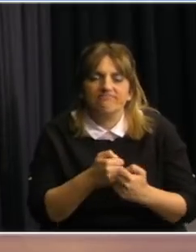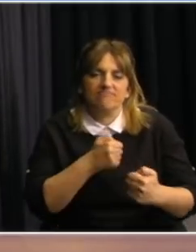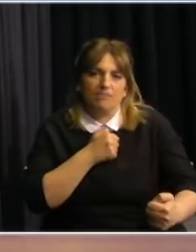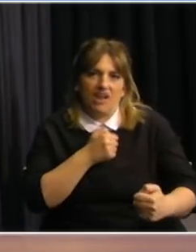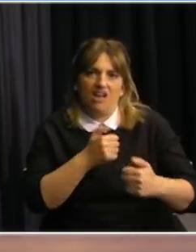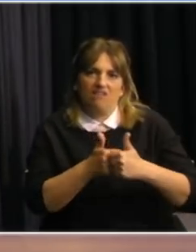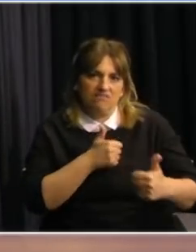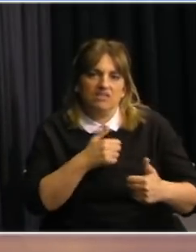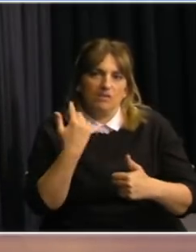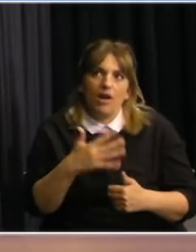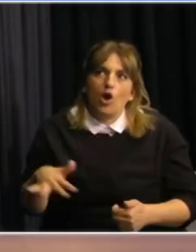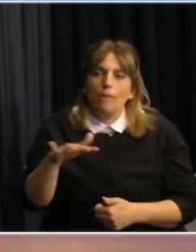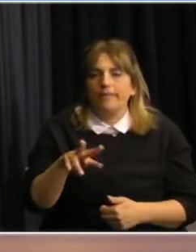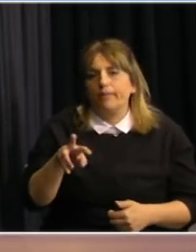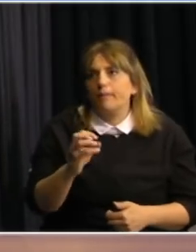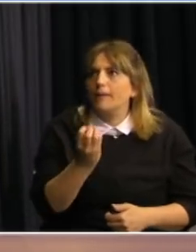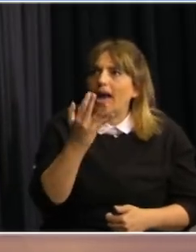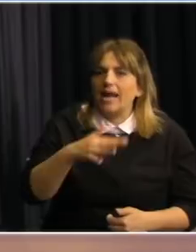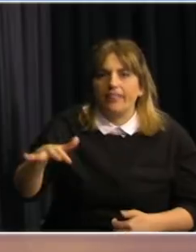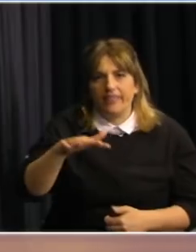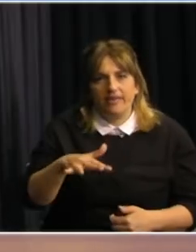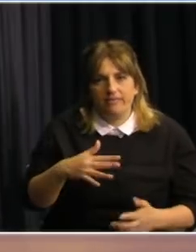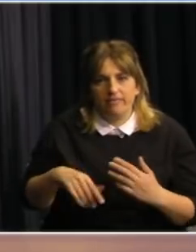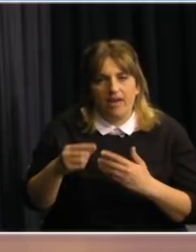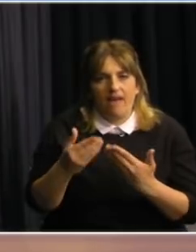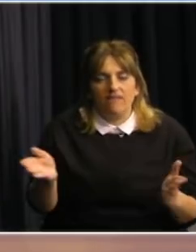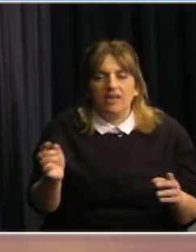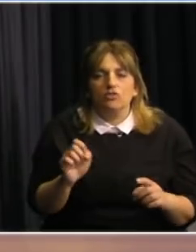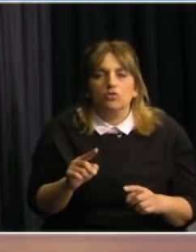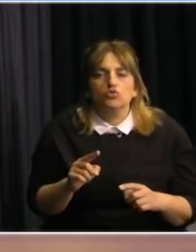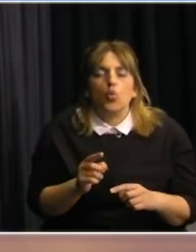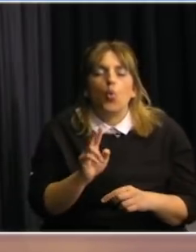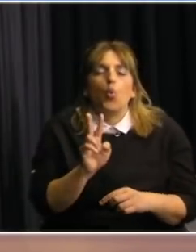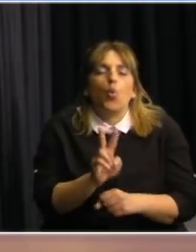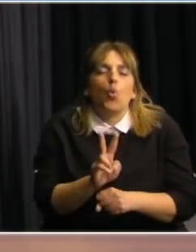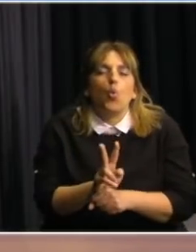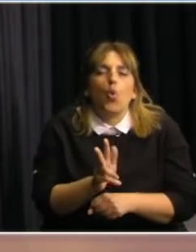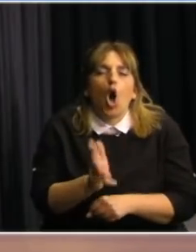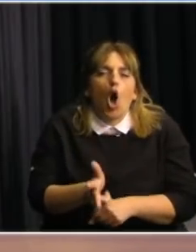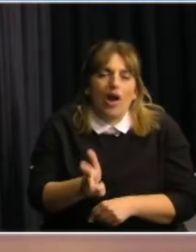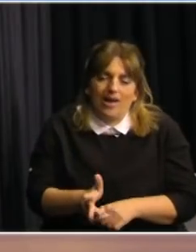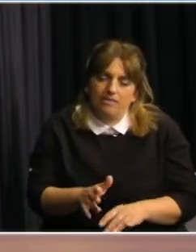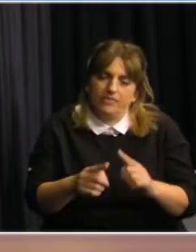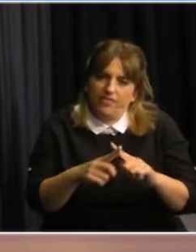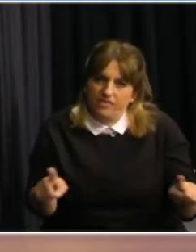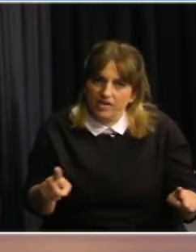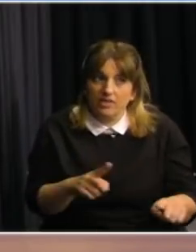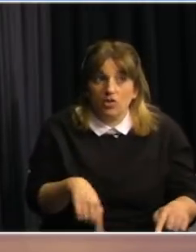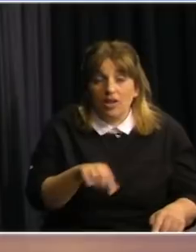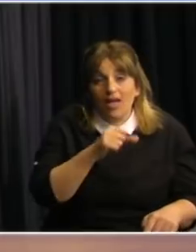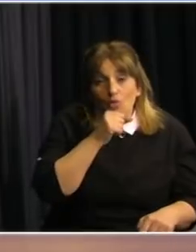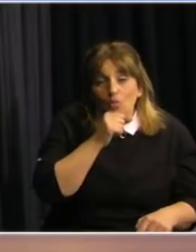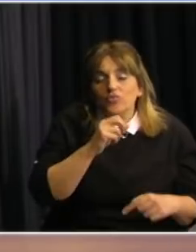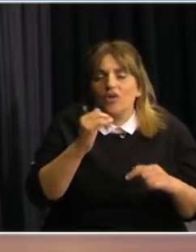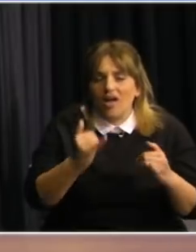en un patio en un jardín entonces una cosa es el asunto de los residenciales que es bien complejo otra cosa es el adulto mayor que